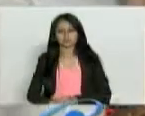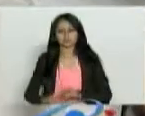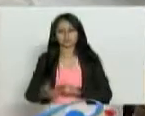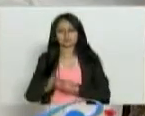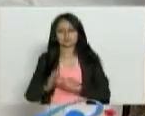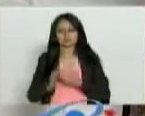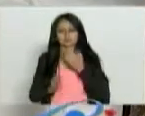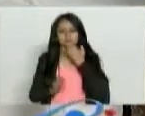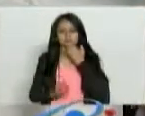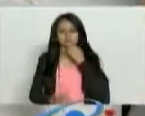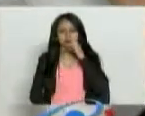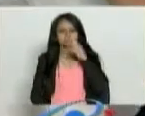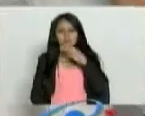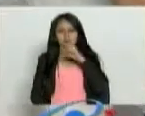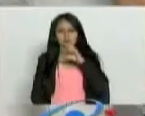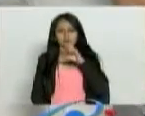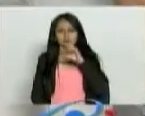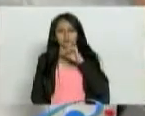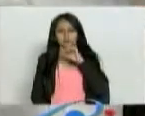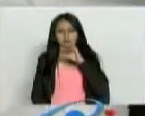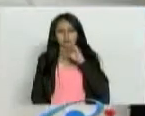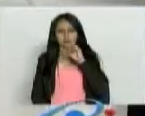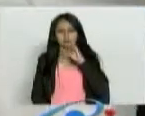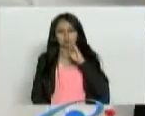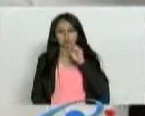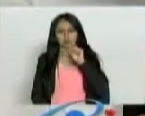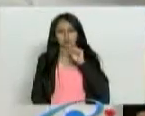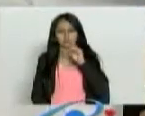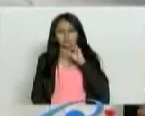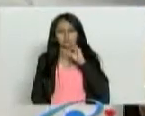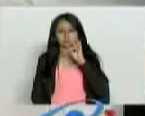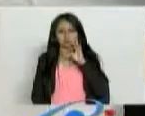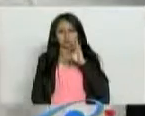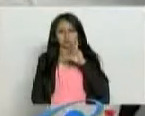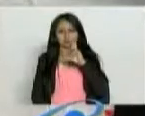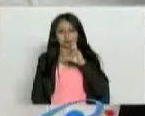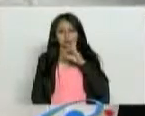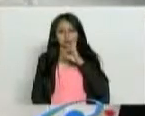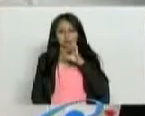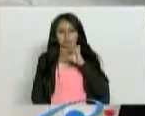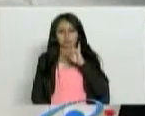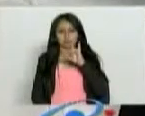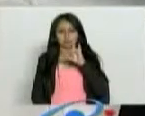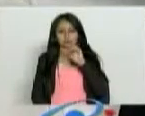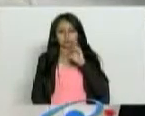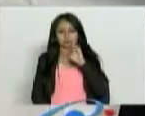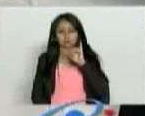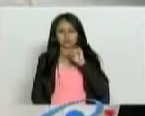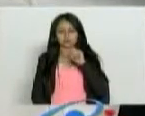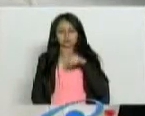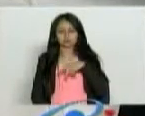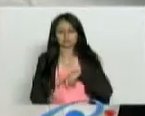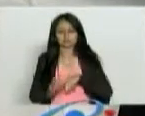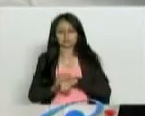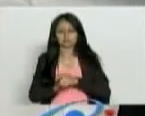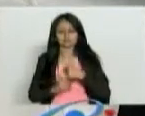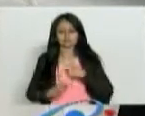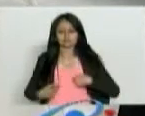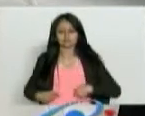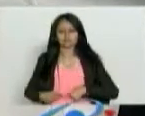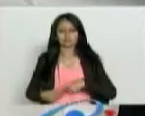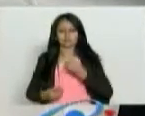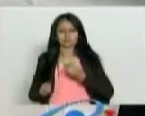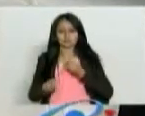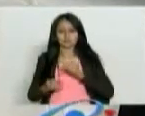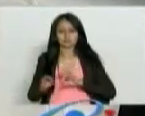caso, el helicobacter pylor es una bacteria. Tiene una infección, tiene una bacteria. Hay que tomar unos antibióticos. Lo que pasa es que ellos